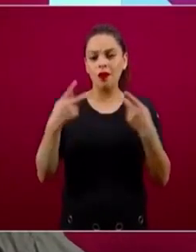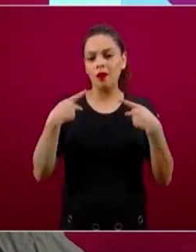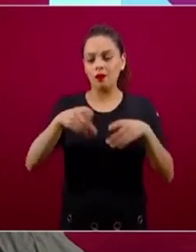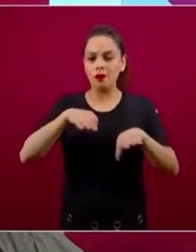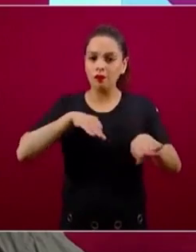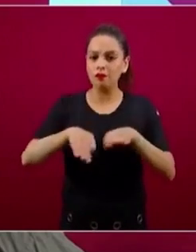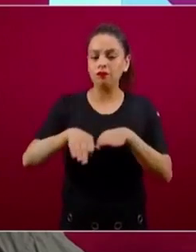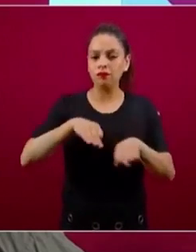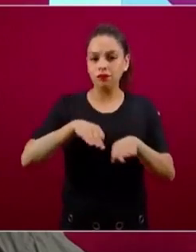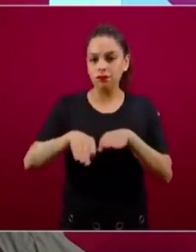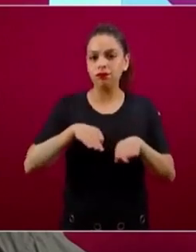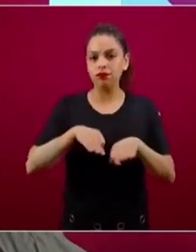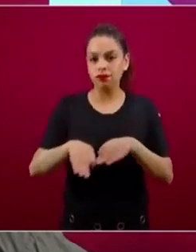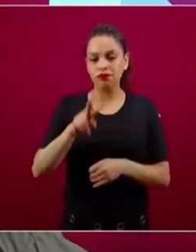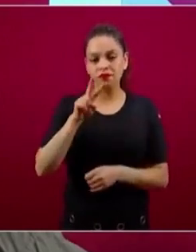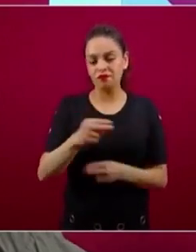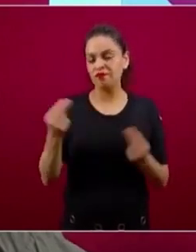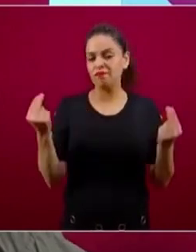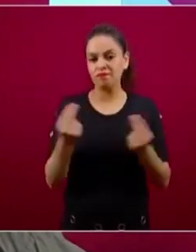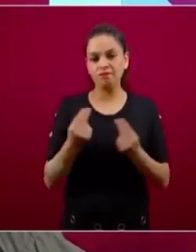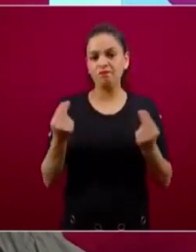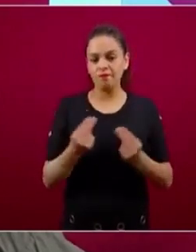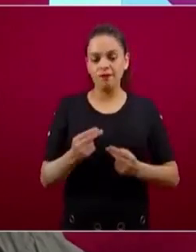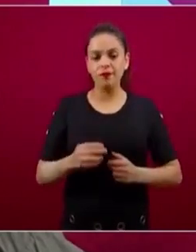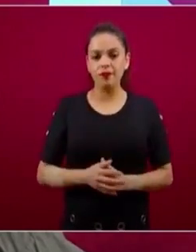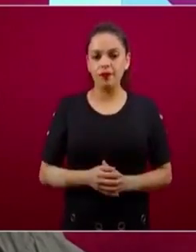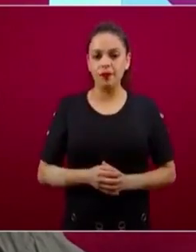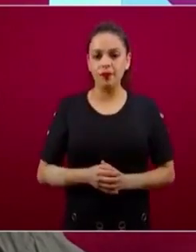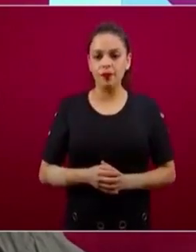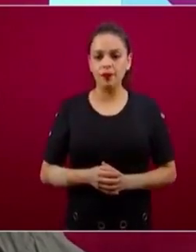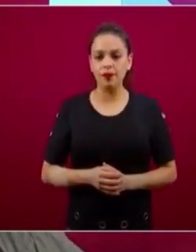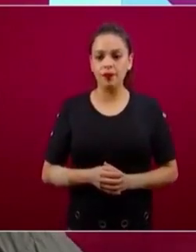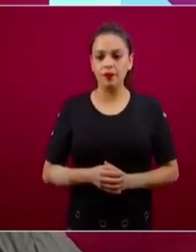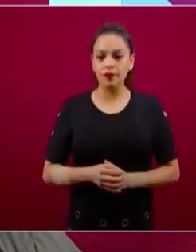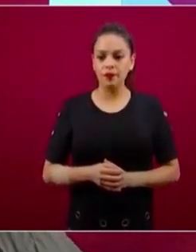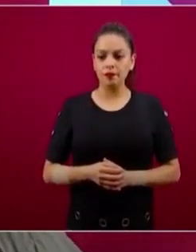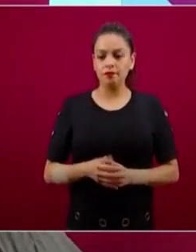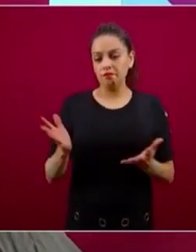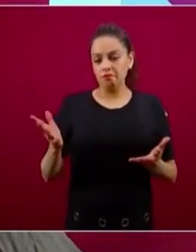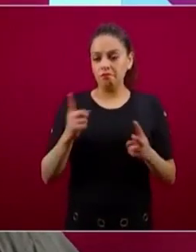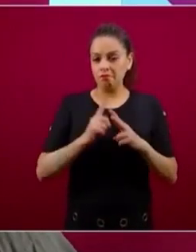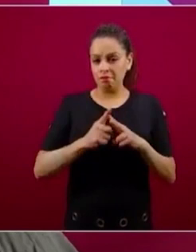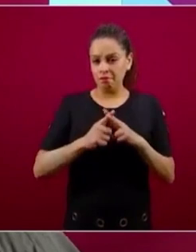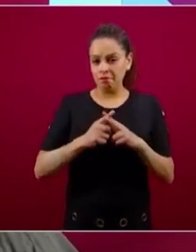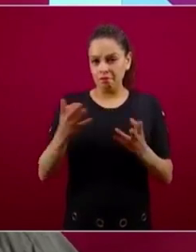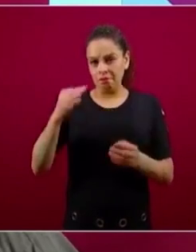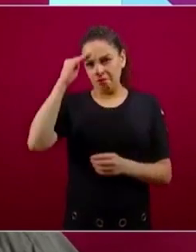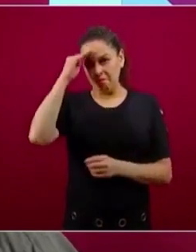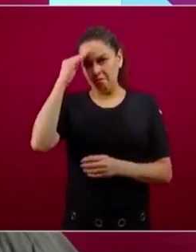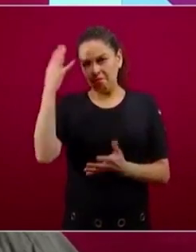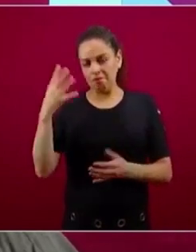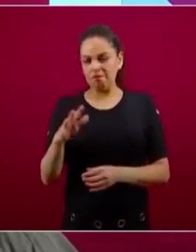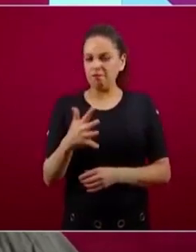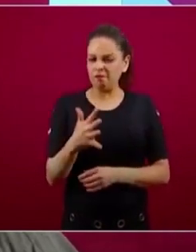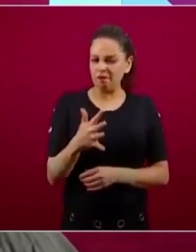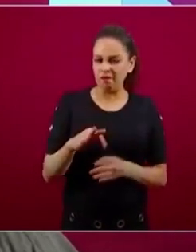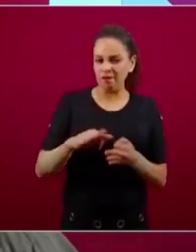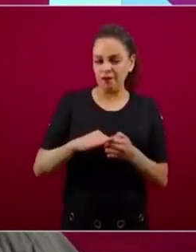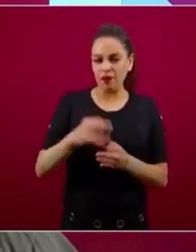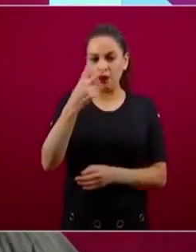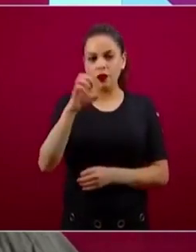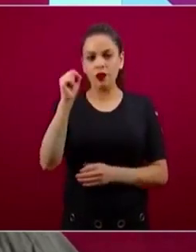explicar, requiere mucha mano de obra. Estamos nuestros cálculos pensando generar 260 mil empleos